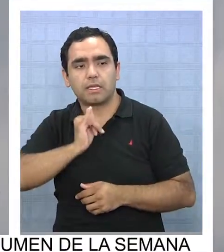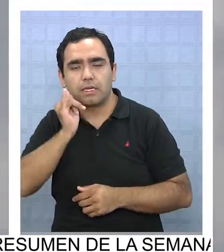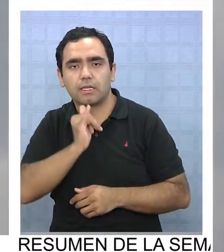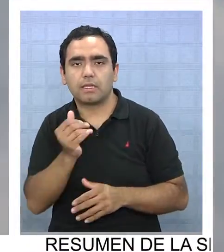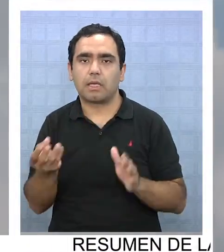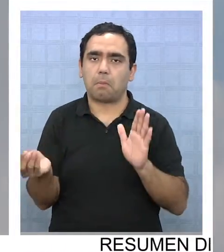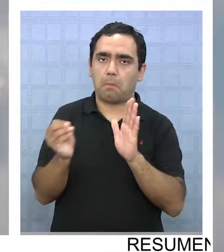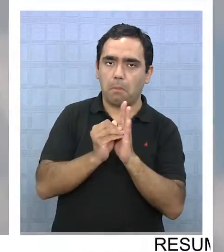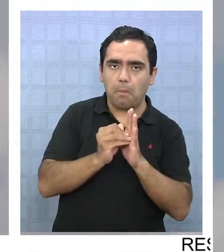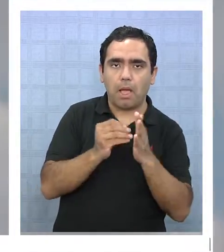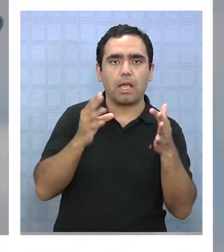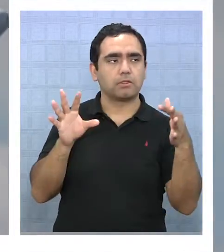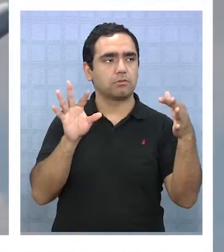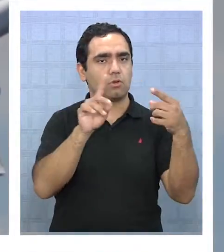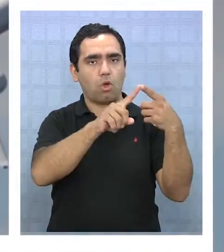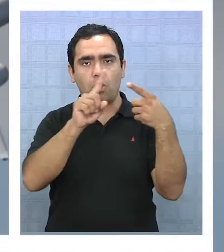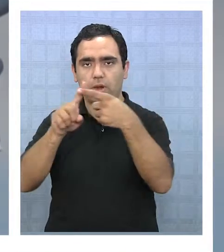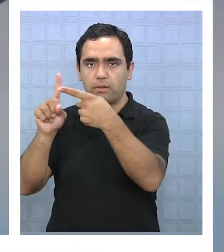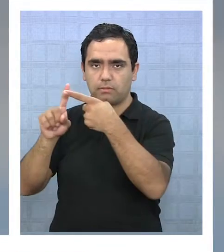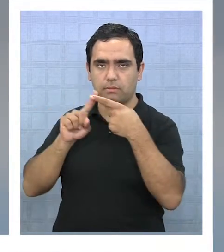generando mayor conectividad.